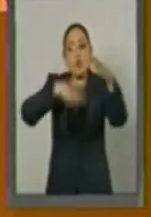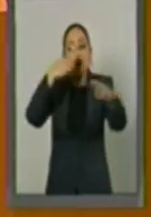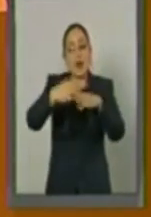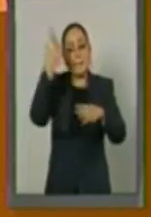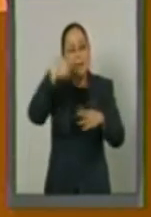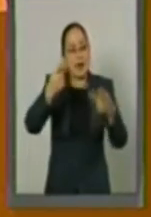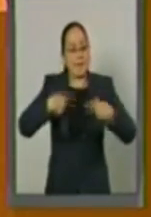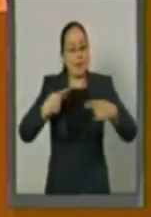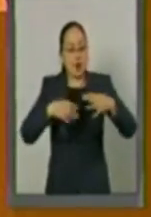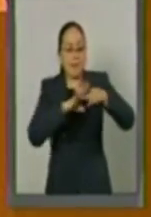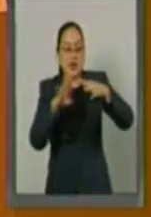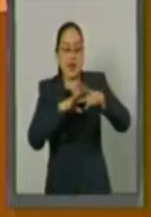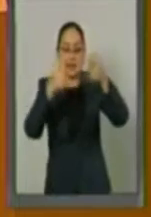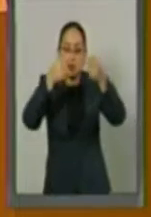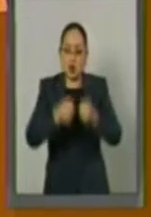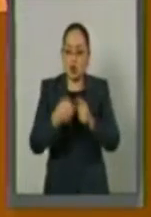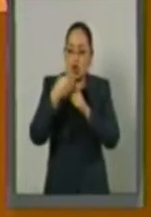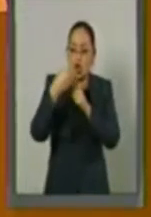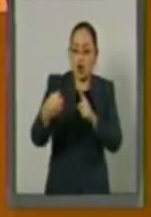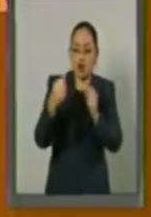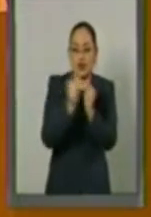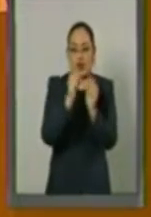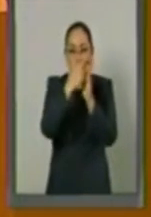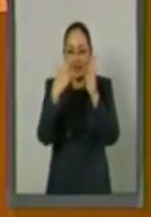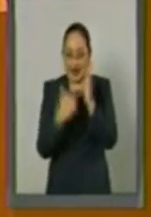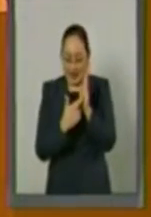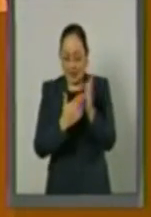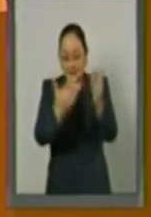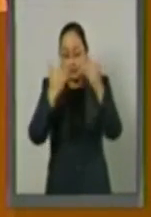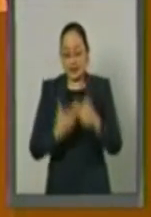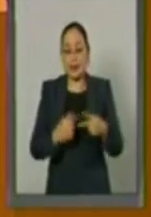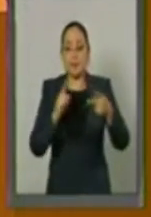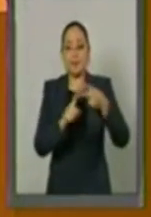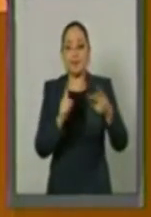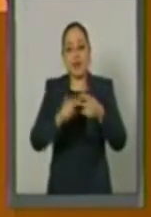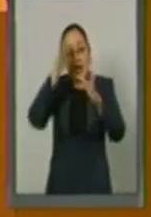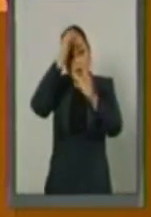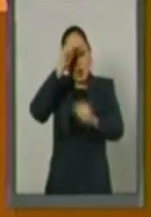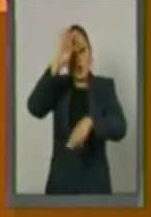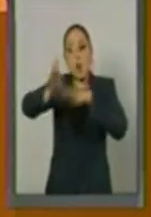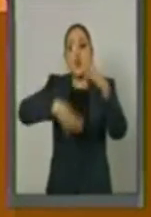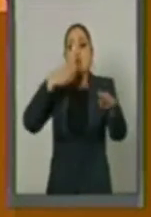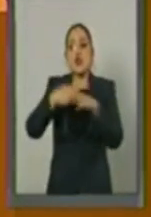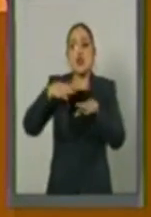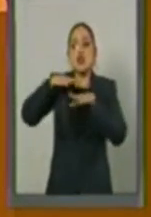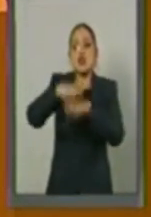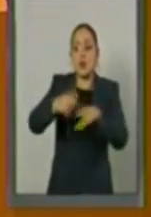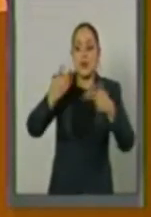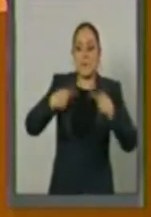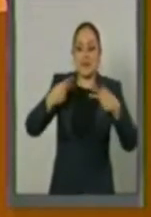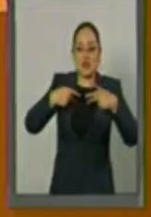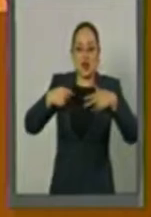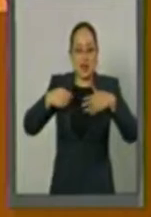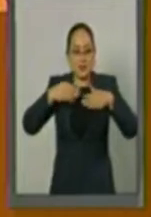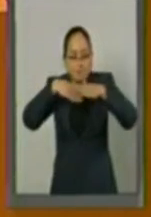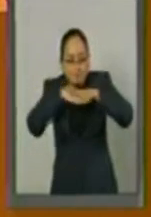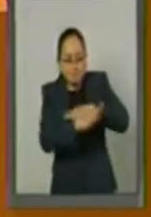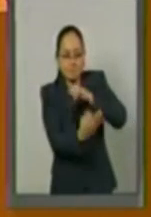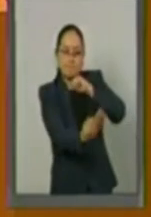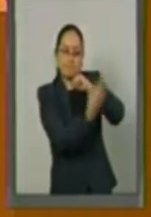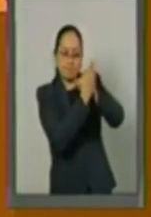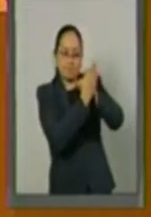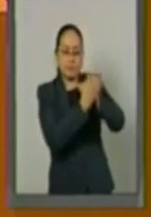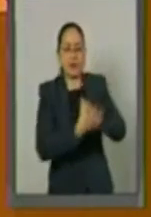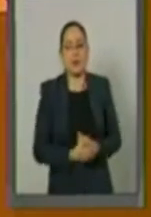Migración Segura, Ordenada y Regular. Y segundo, el Pacto Mundial sobre Refugiados. En ese